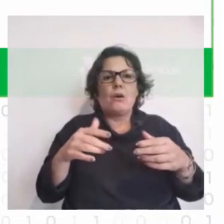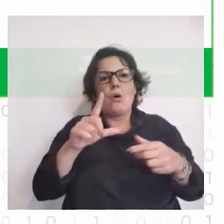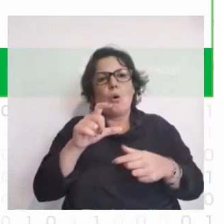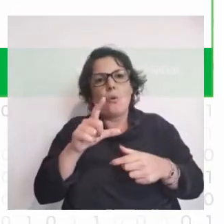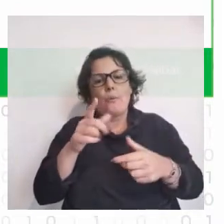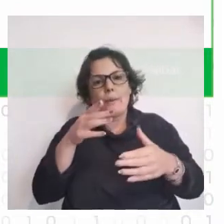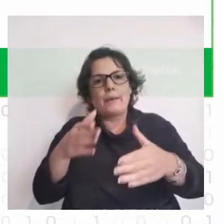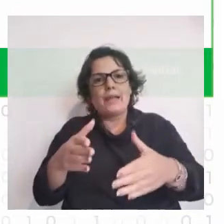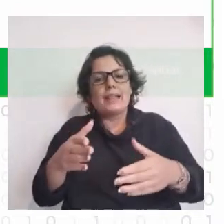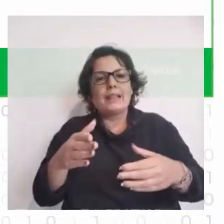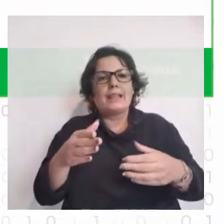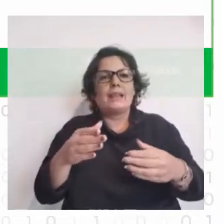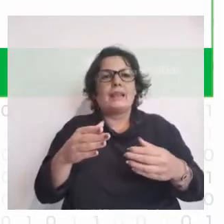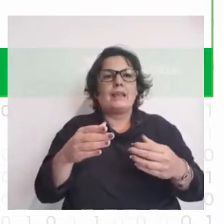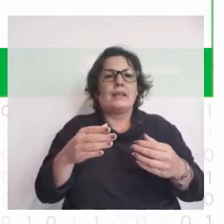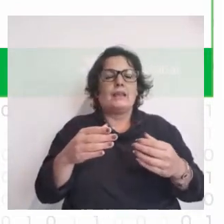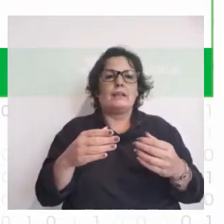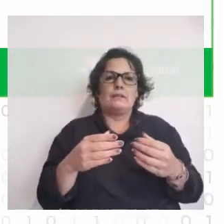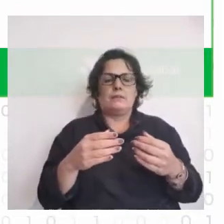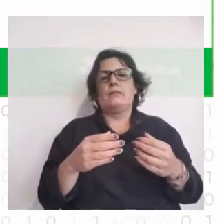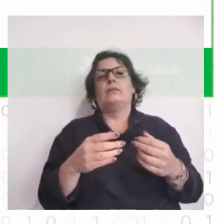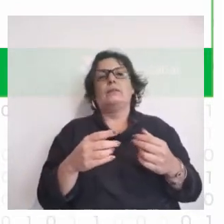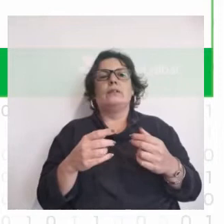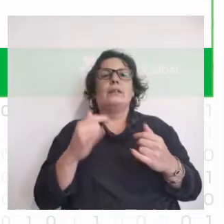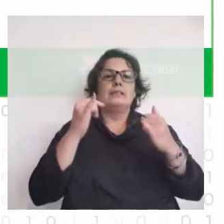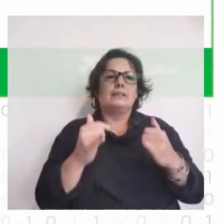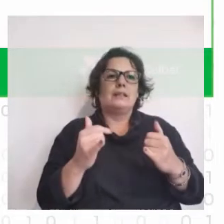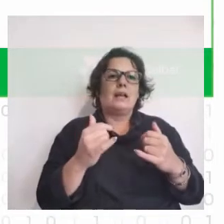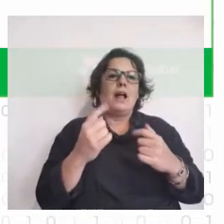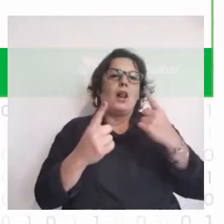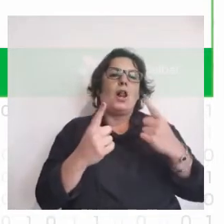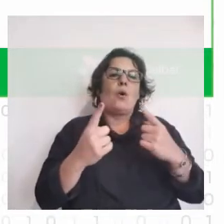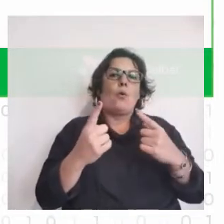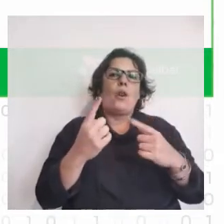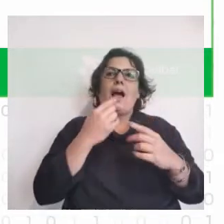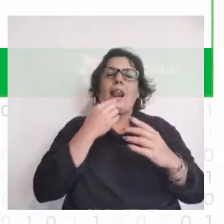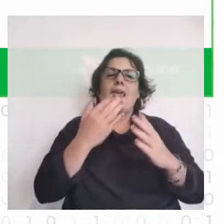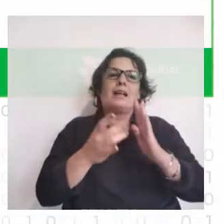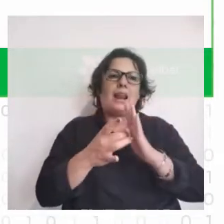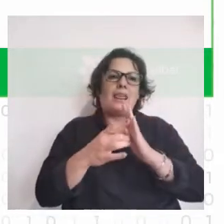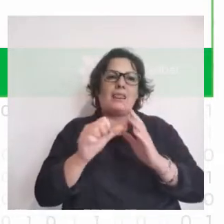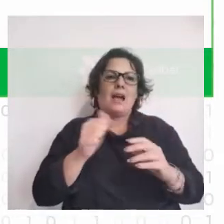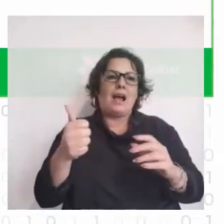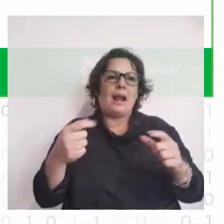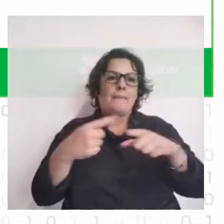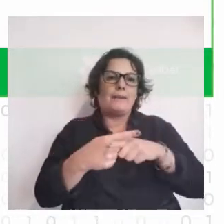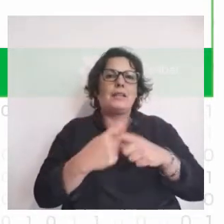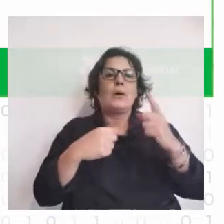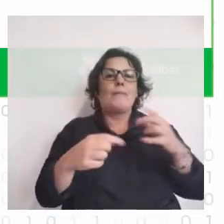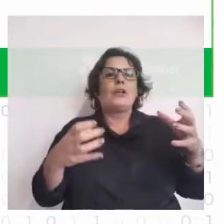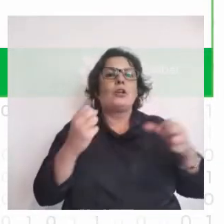con el talento se gana partidos, pero con el trabajo en equipo y todo